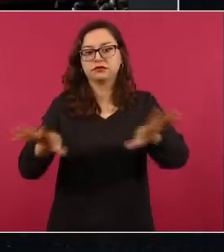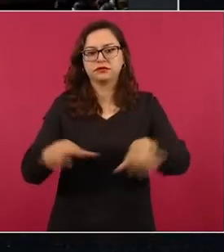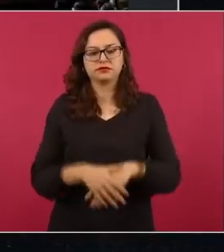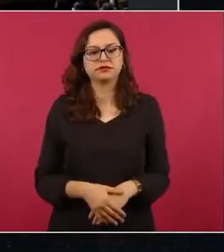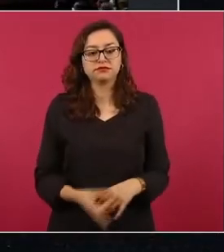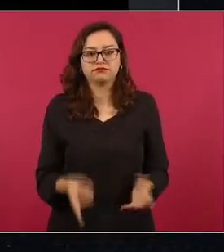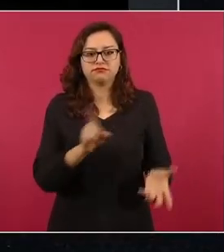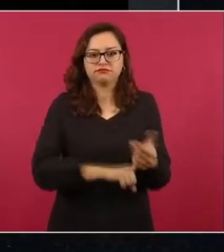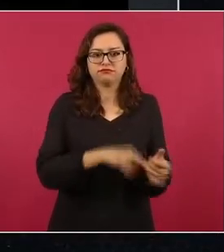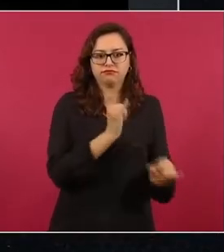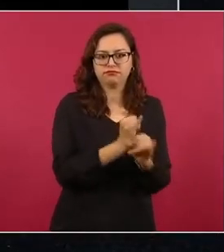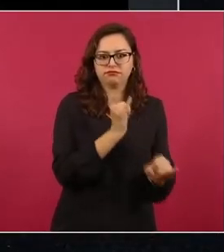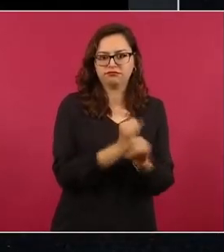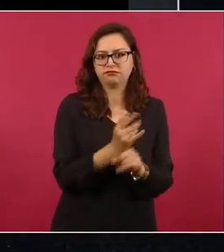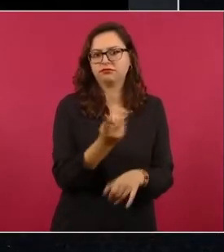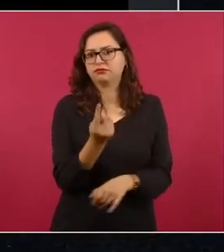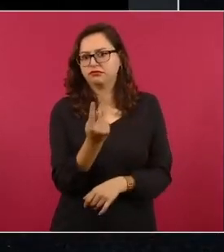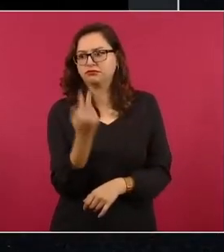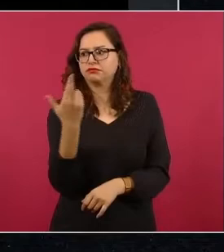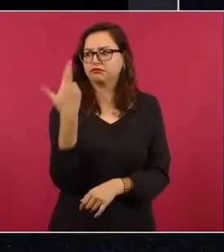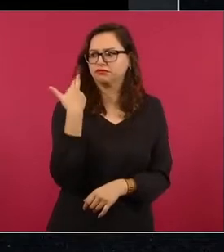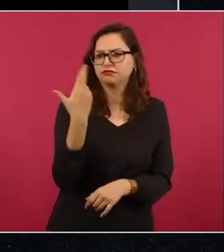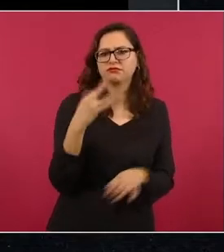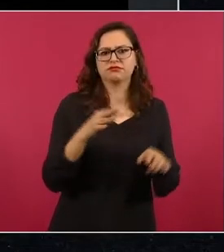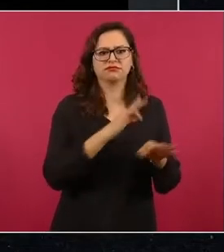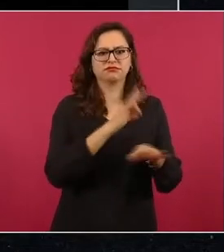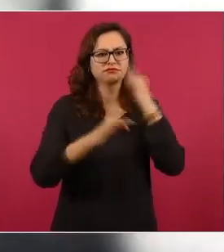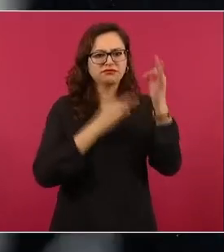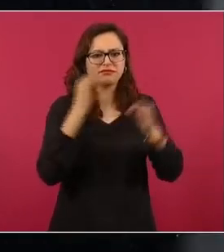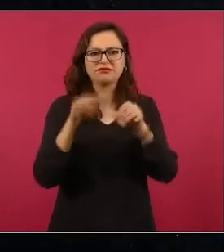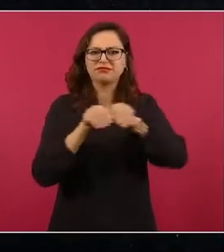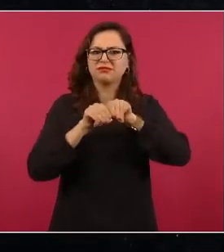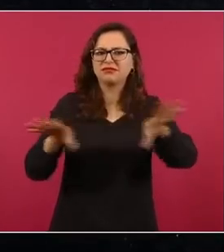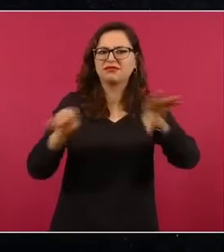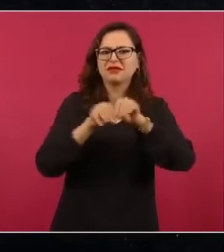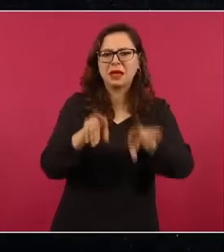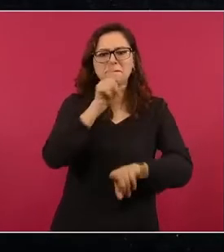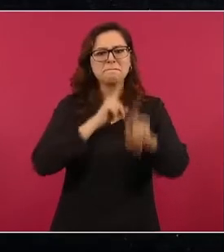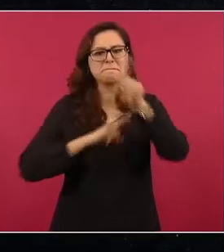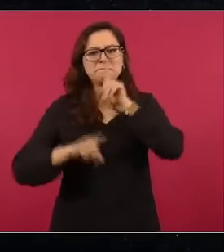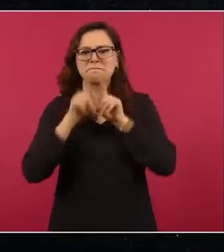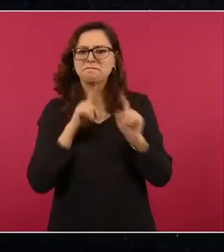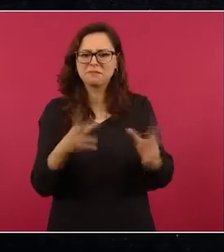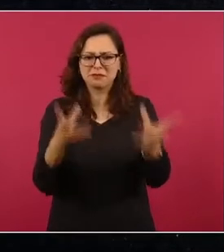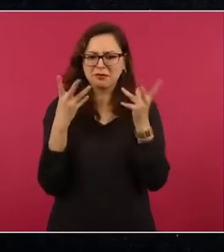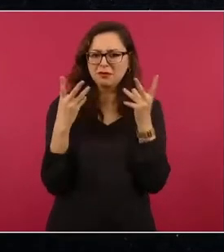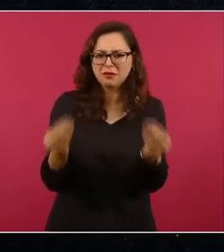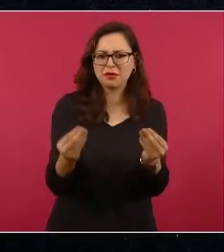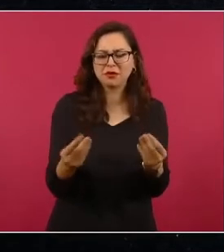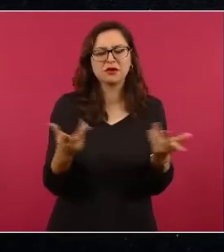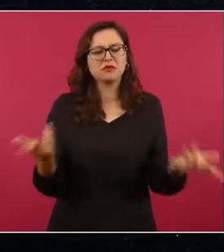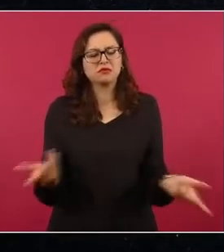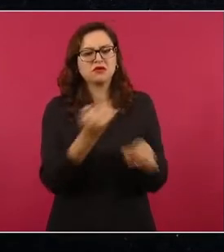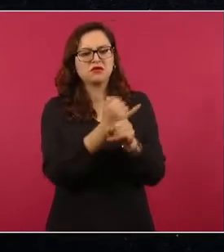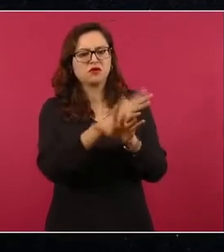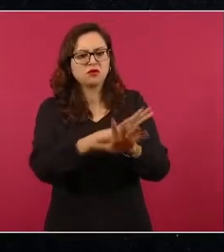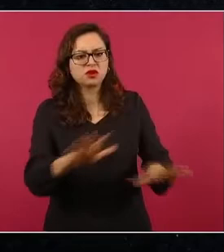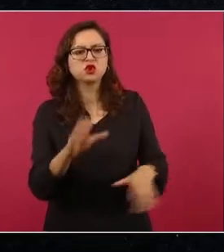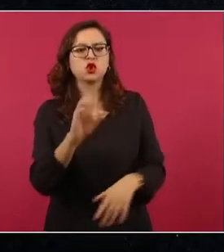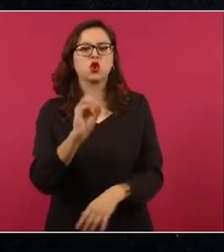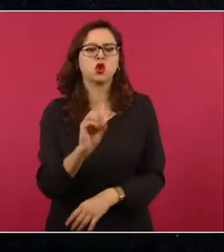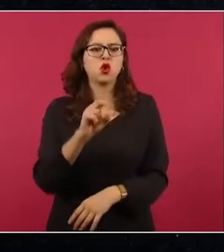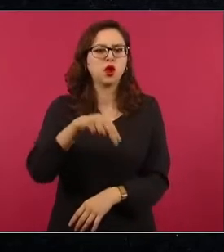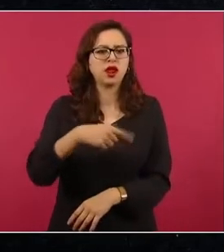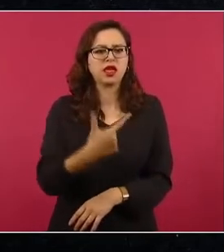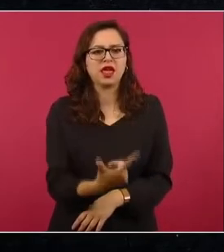desinformación e infodemia en contra del nuevo Plan de Estudios. Comentaristas, políticos y organizaciones sin fines de lucro